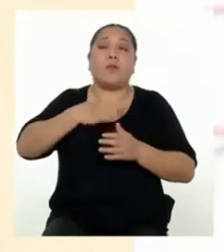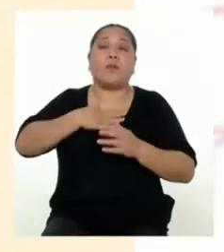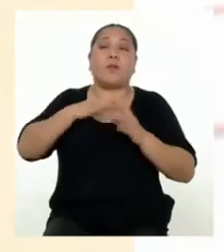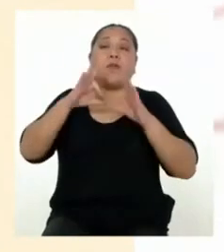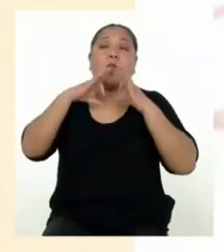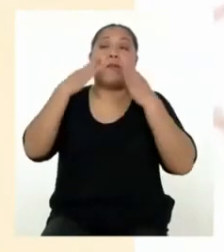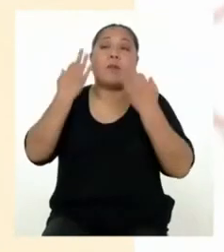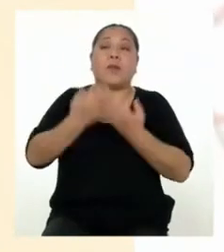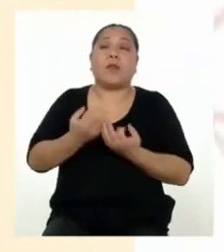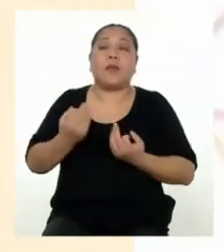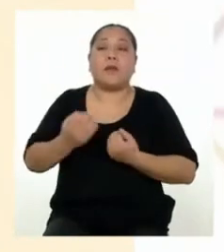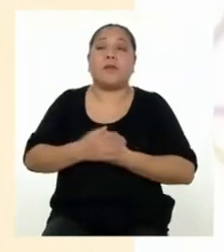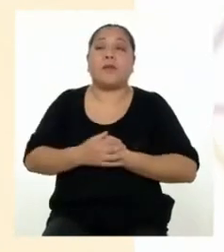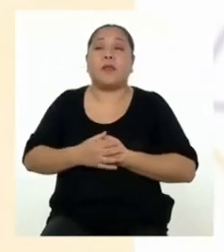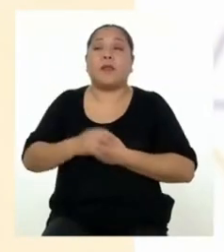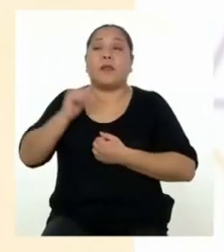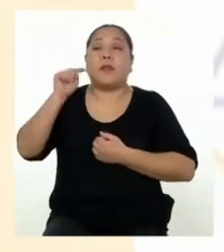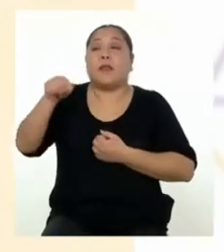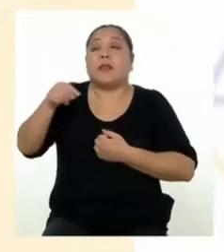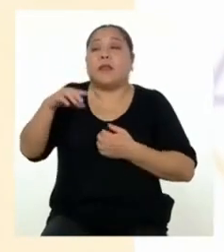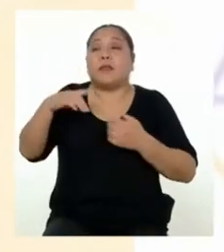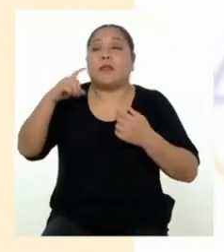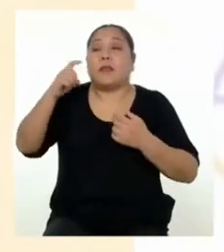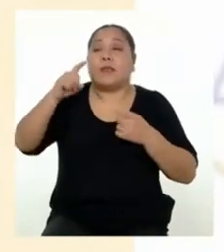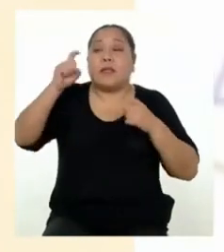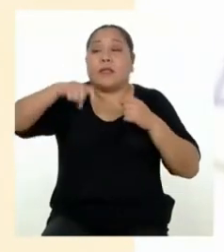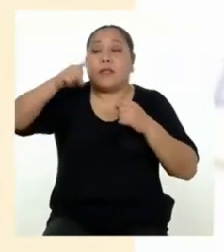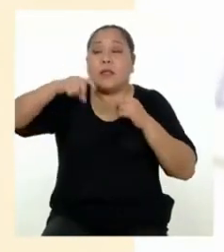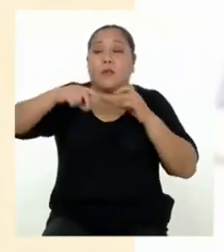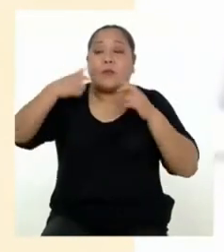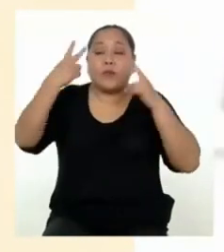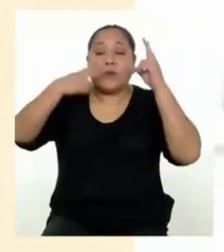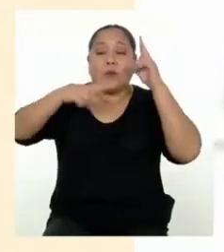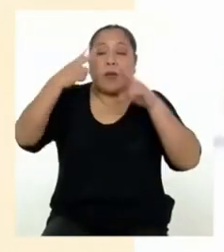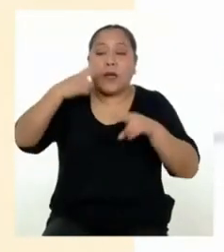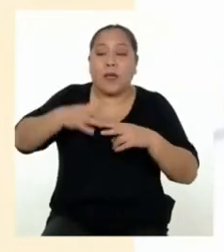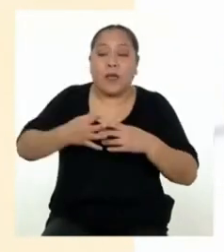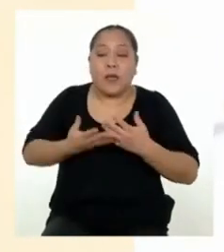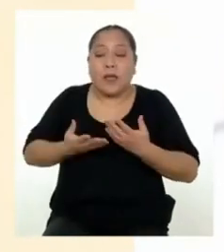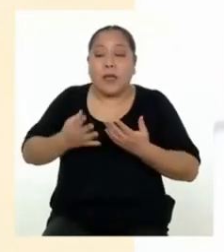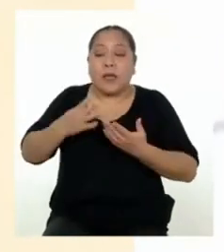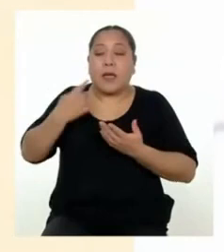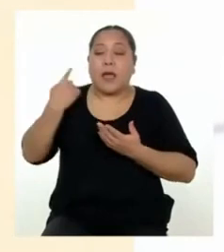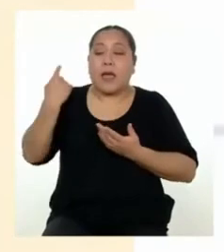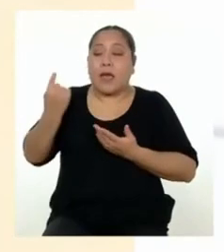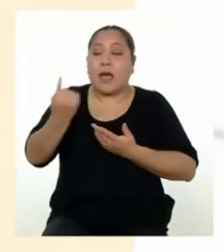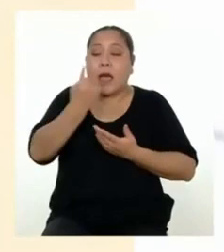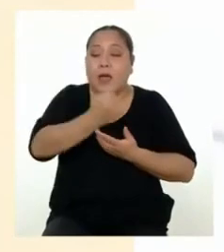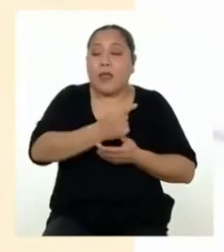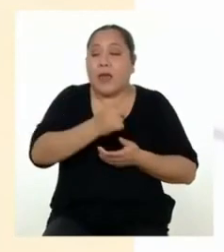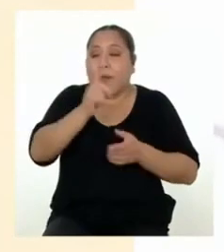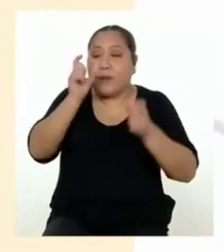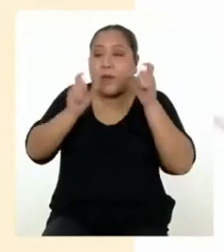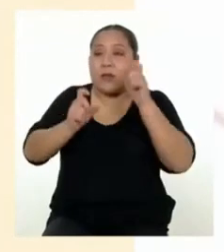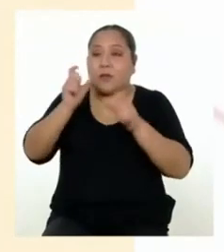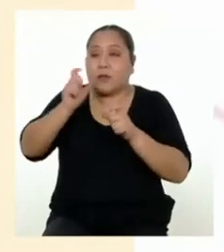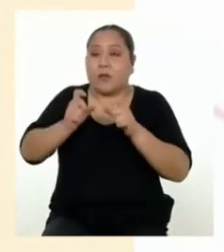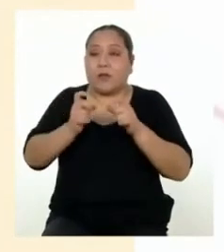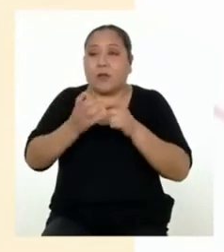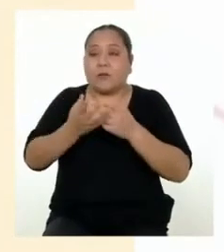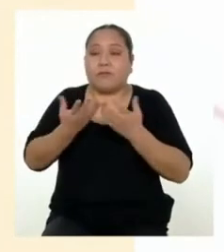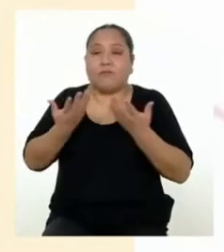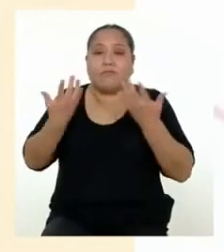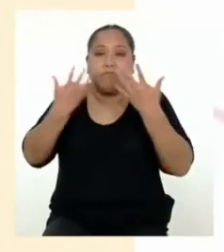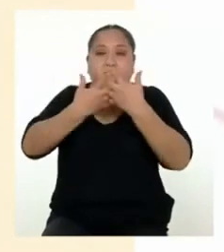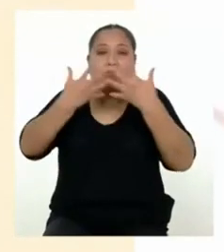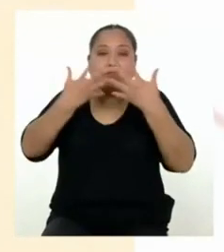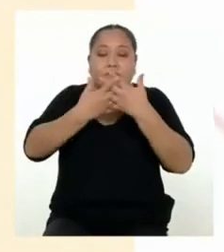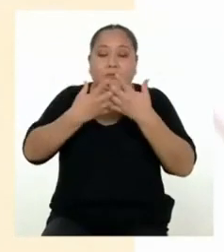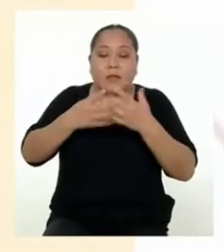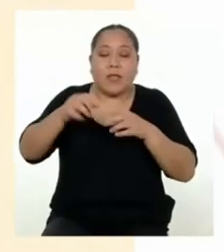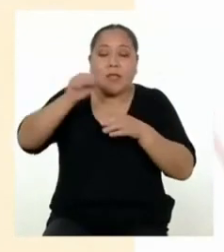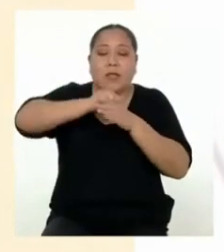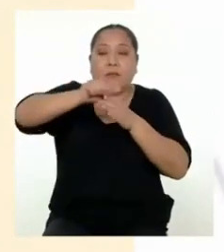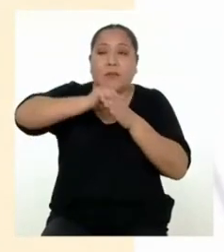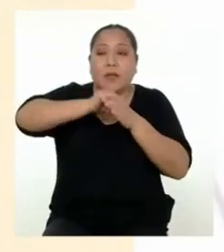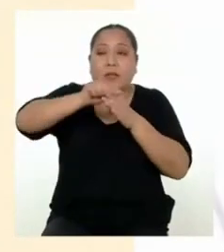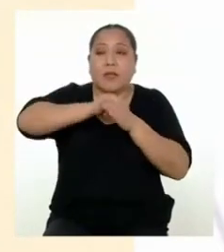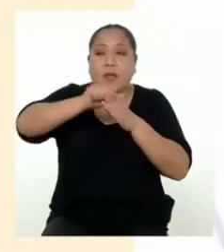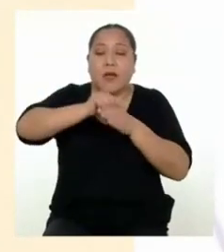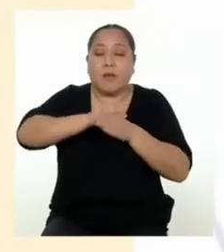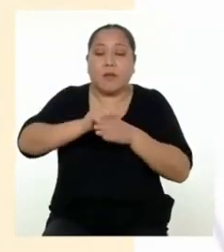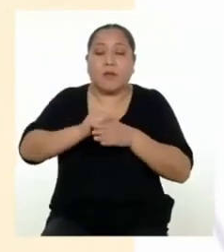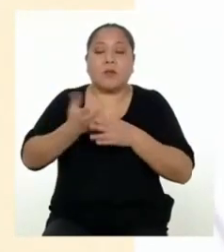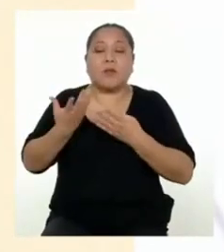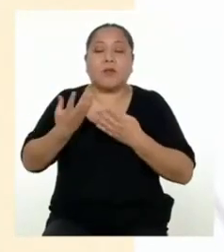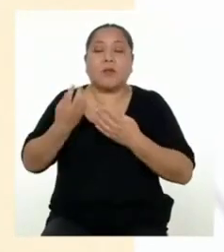Debemos tratar de fortalecer los vínculos con todos los miembros de nuestra familia. Y para ello, es importante que pongamos en práctica